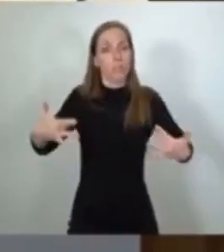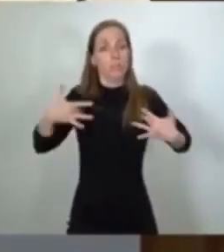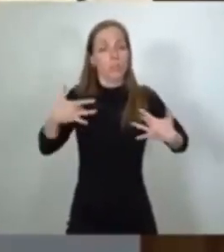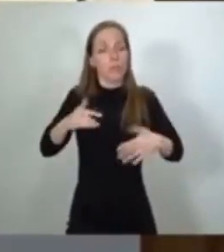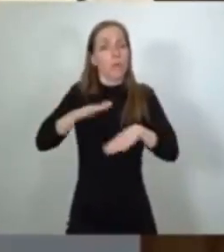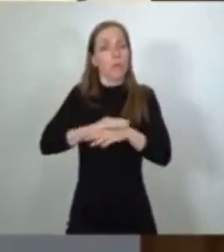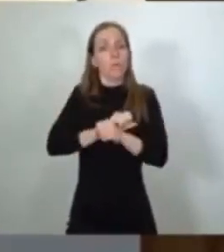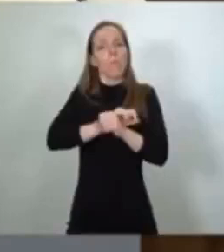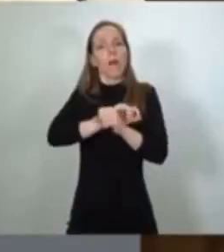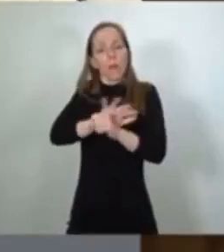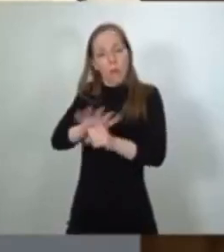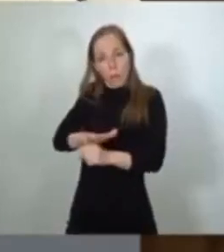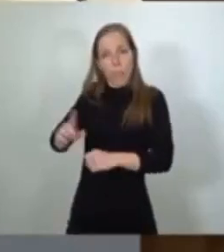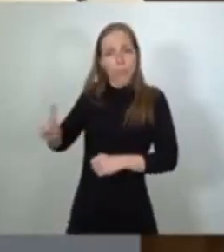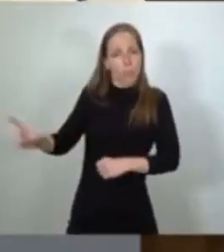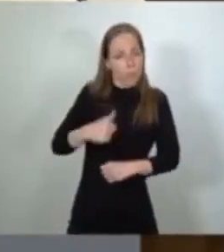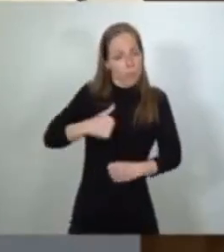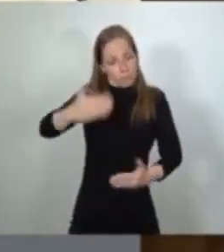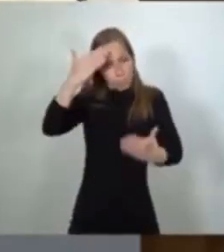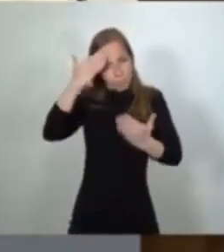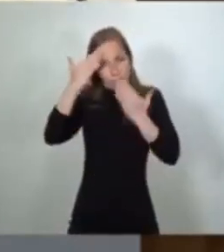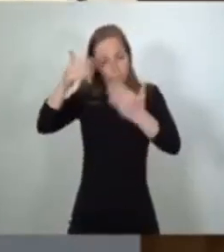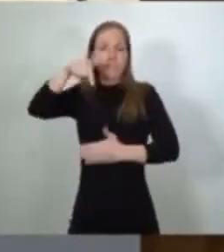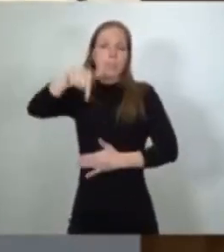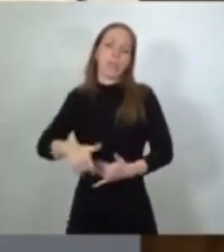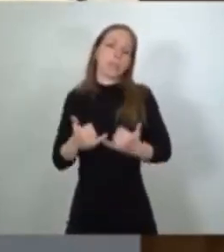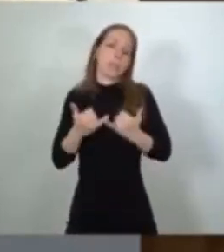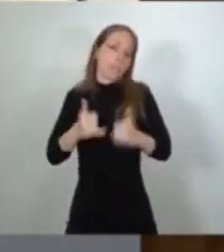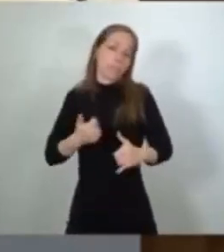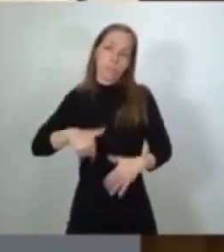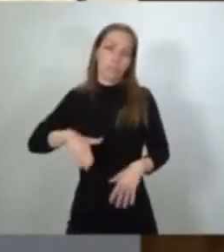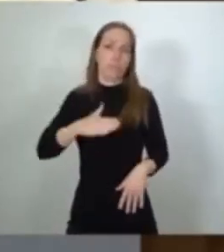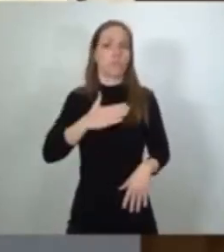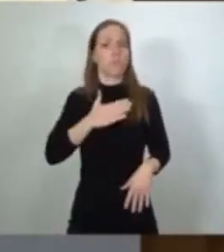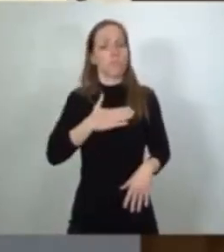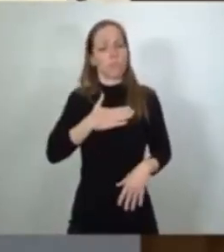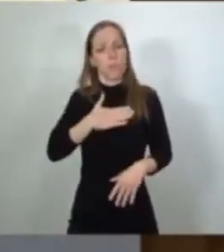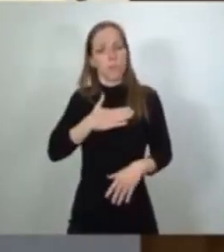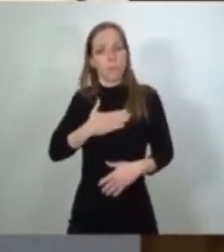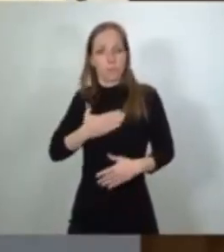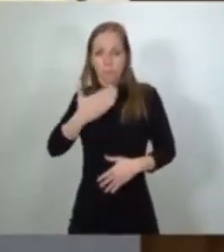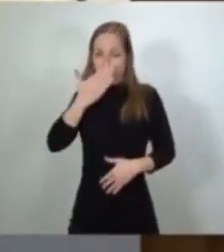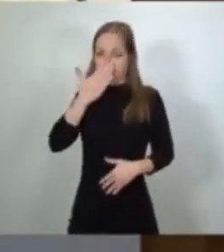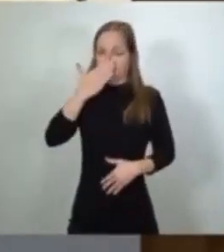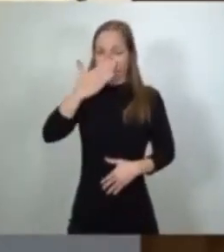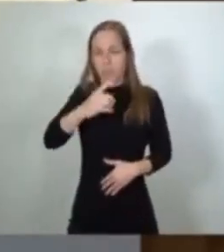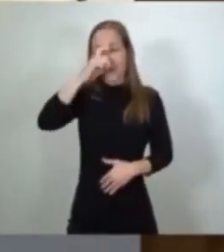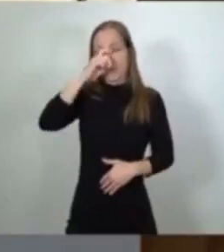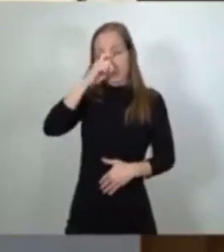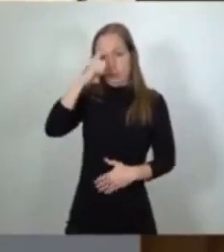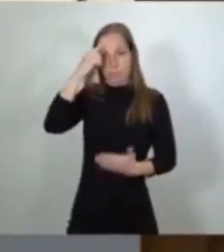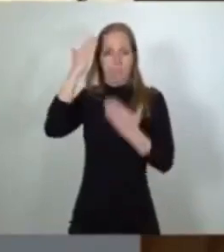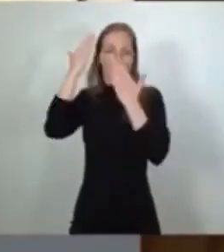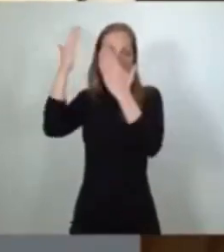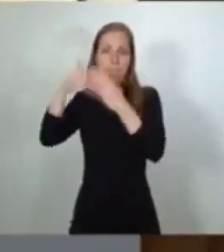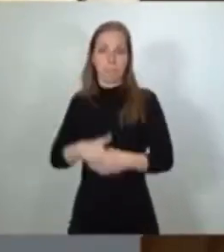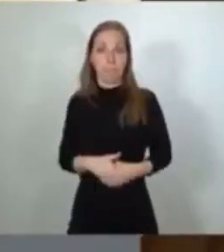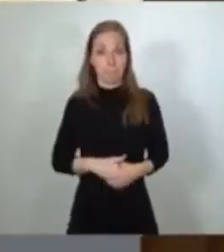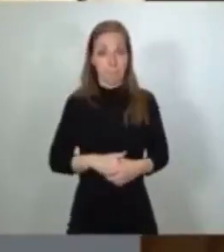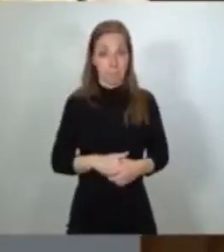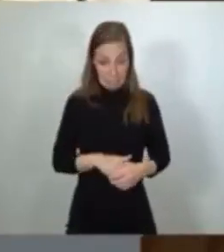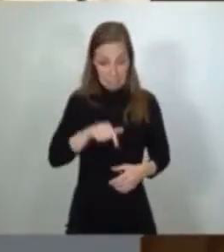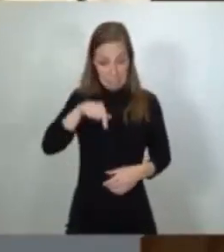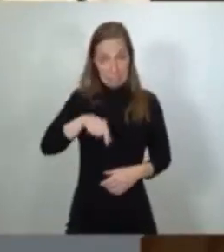-19, quiero que sea hoy, en este acto, nuestro más sincero y emocionado recuerdo. Este país